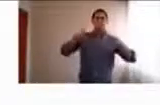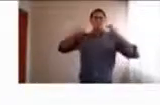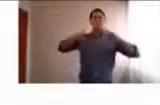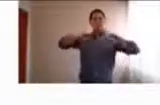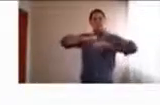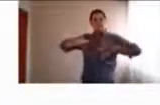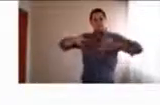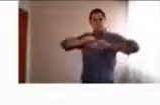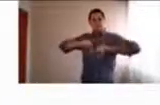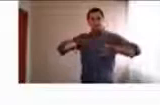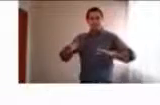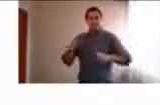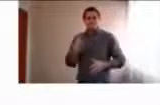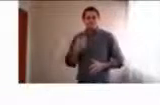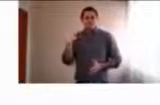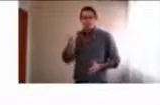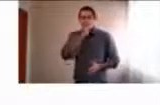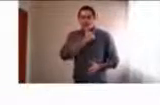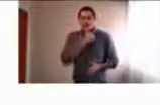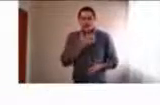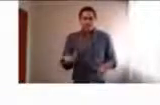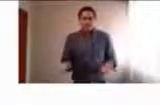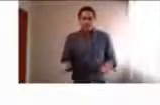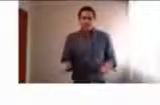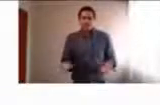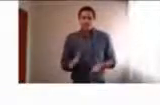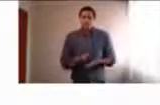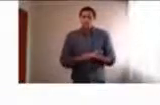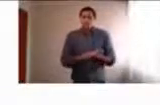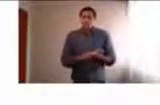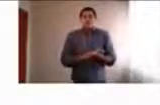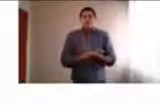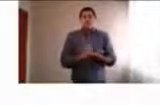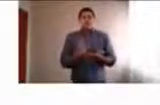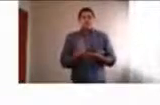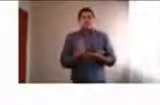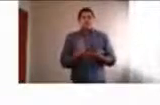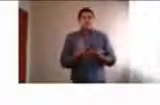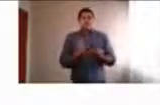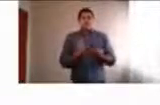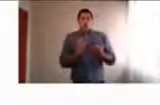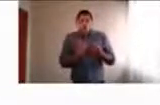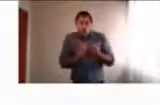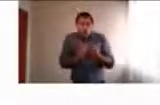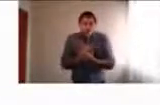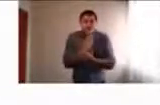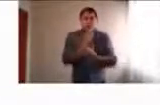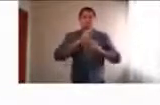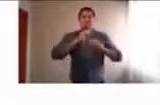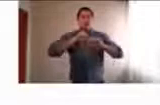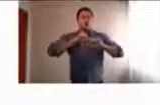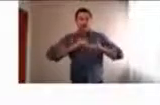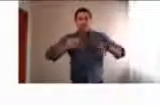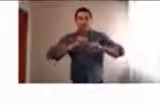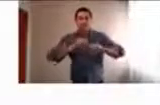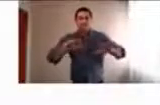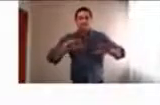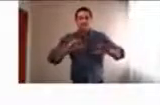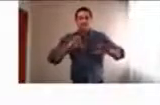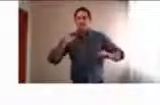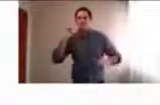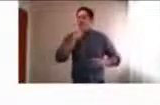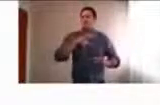Inclusive empezó apenas comenzaron las clases y esta situación hizo que